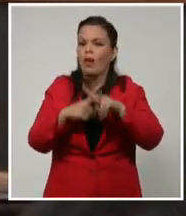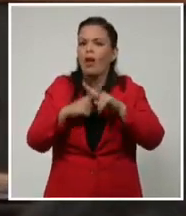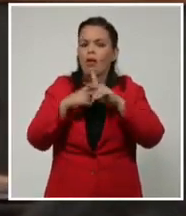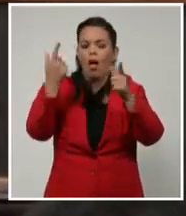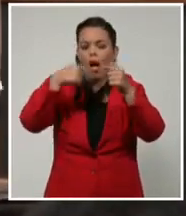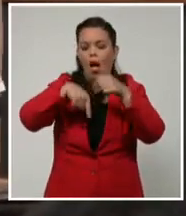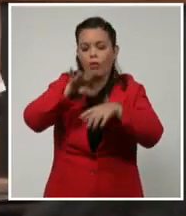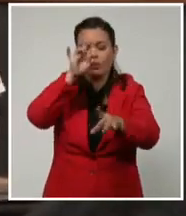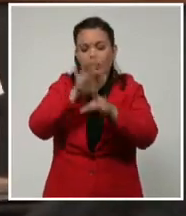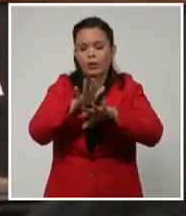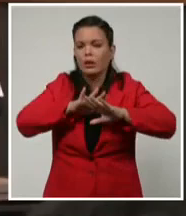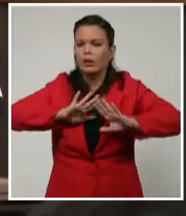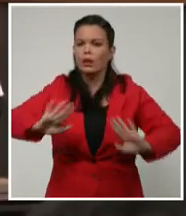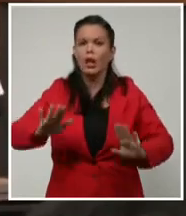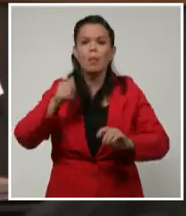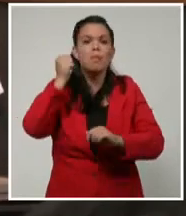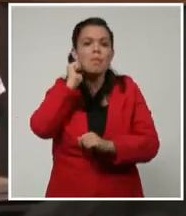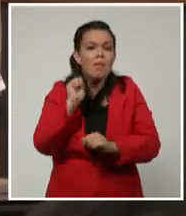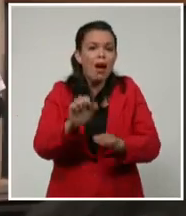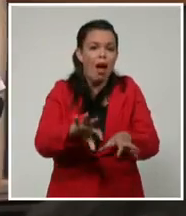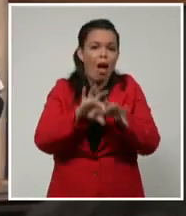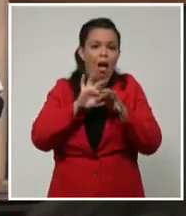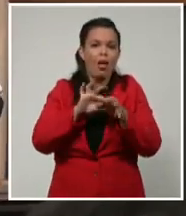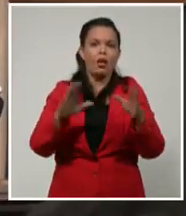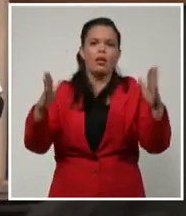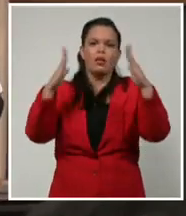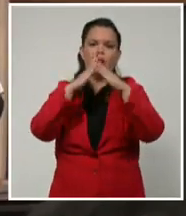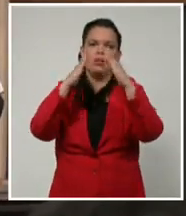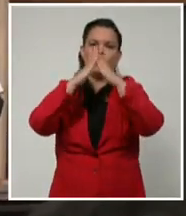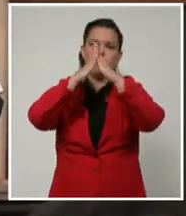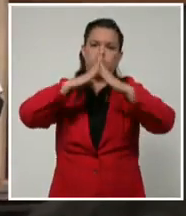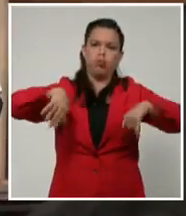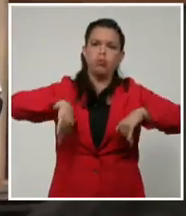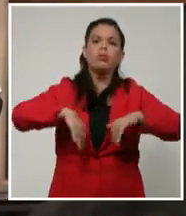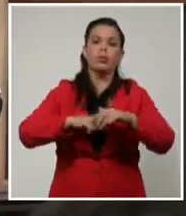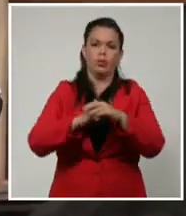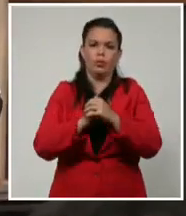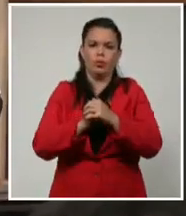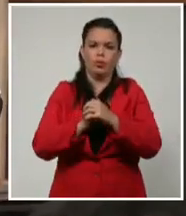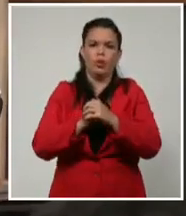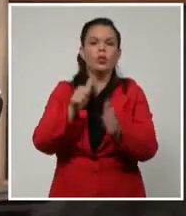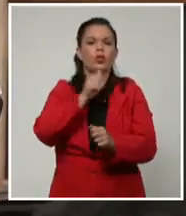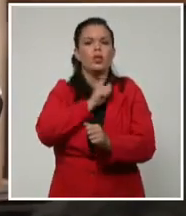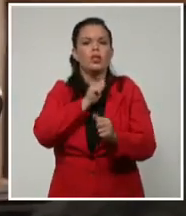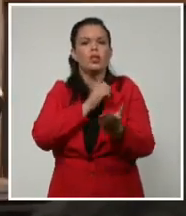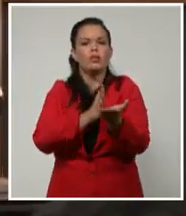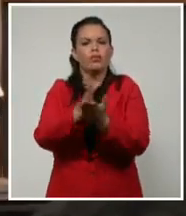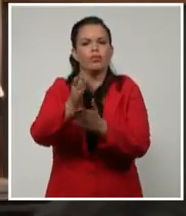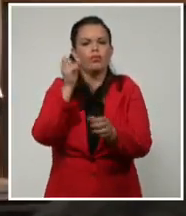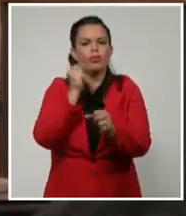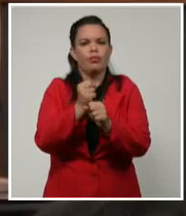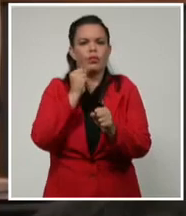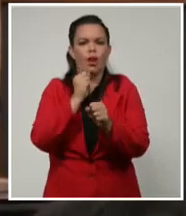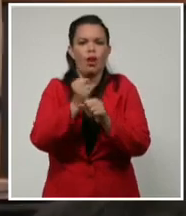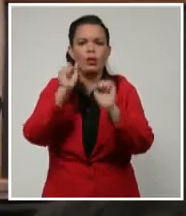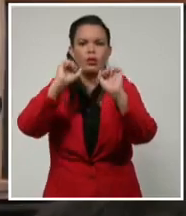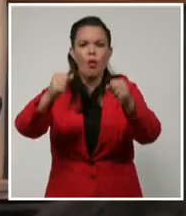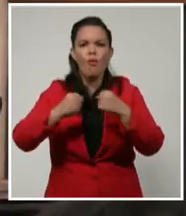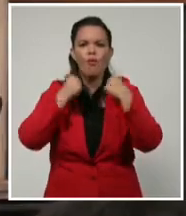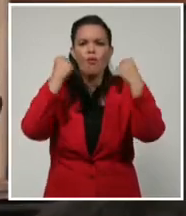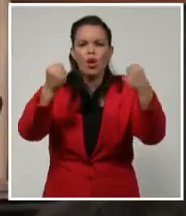son los que llevan más tiempo. Por lo tanto, a lo que convocamos es a trabajar lo más rápido posible en la recuperación,